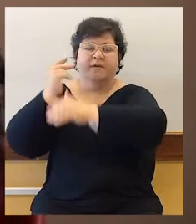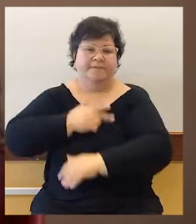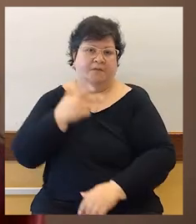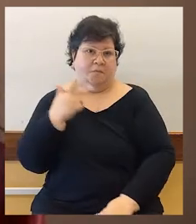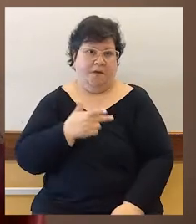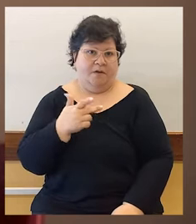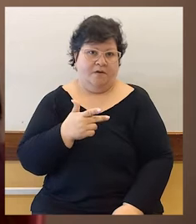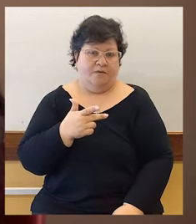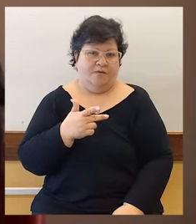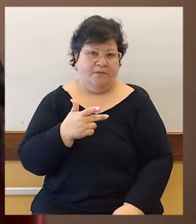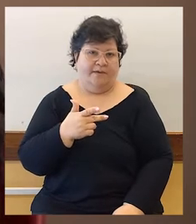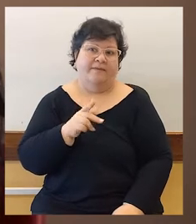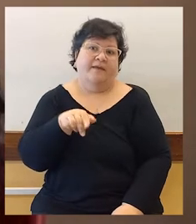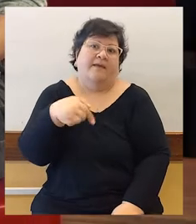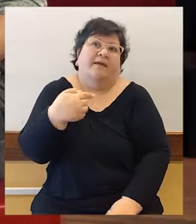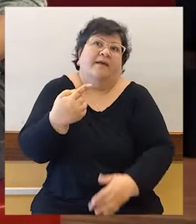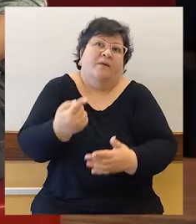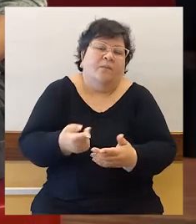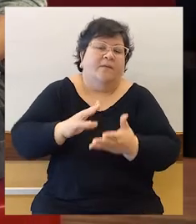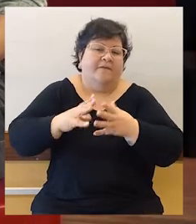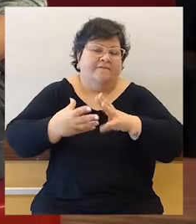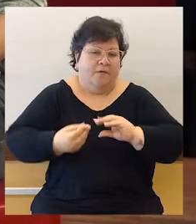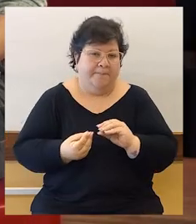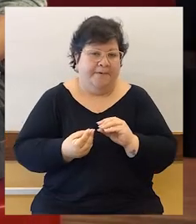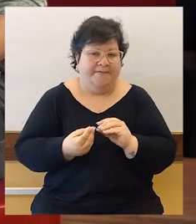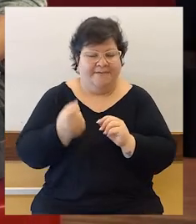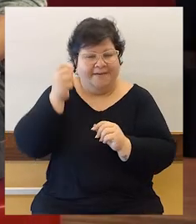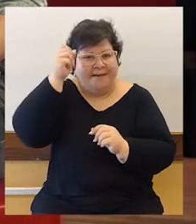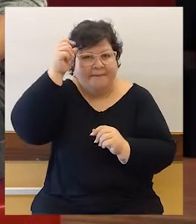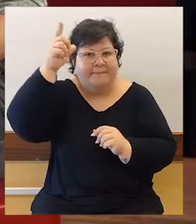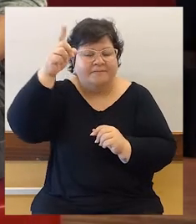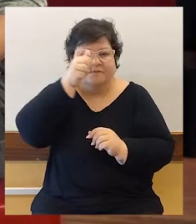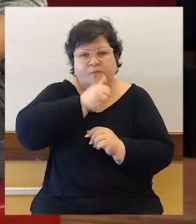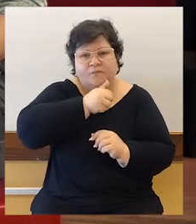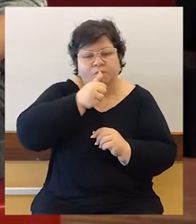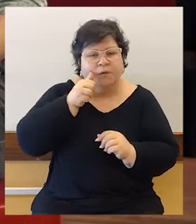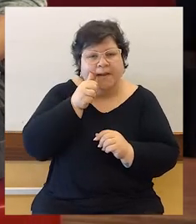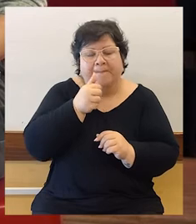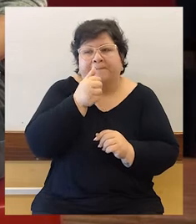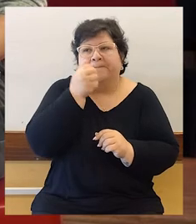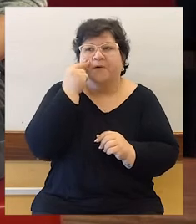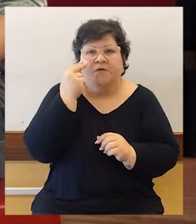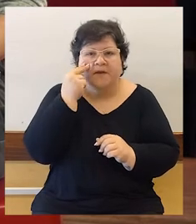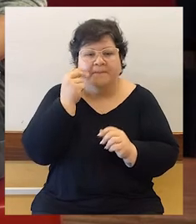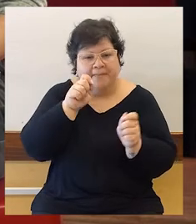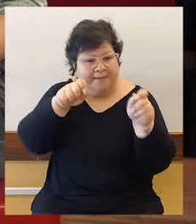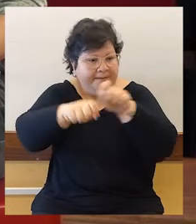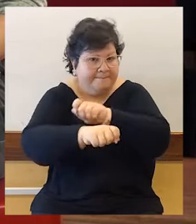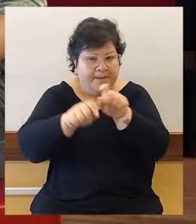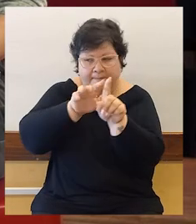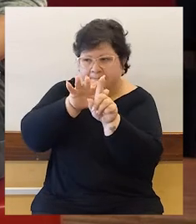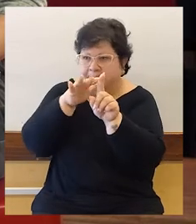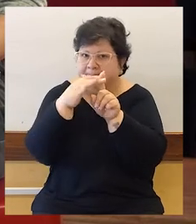manera, entre otras cosas. La capacidad que tiene de solucionar problemas, de modificar el medio, a veces